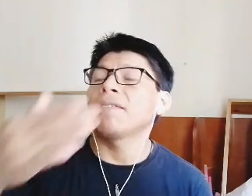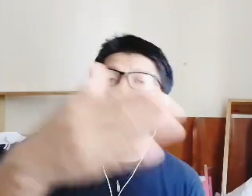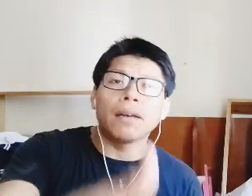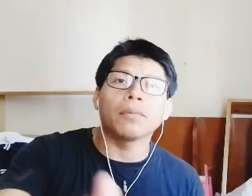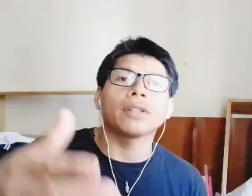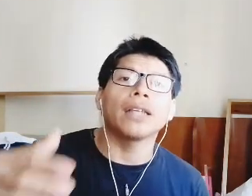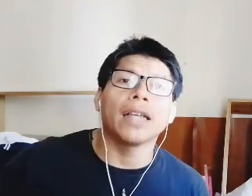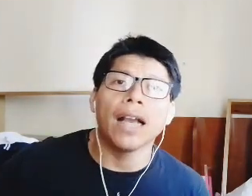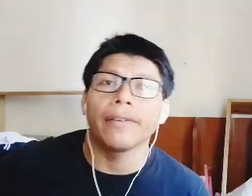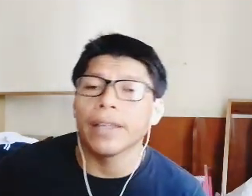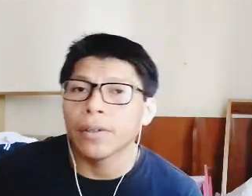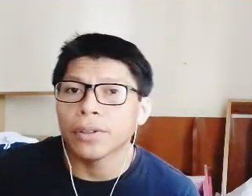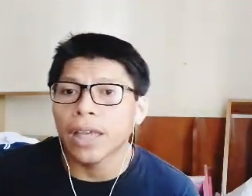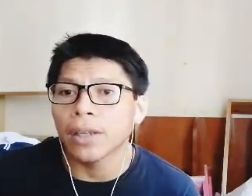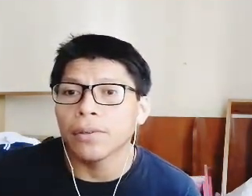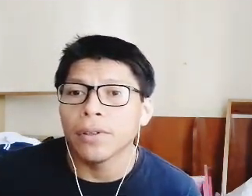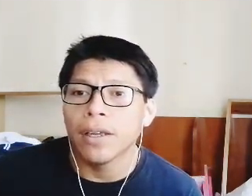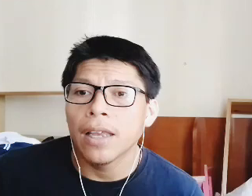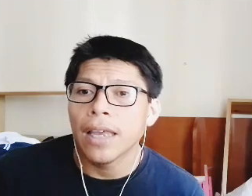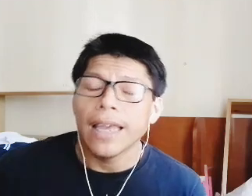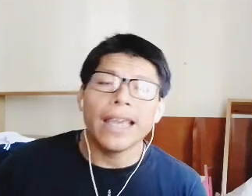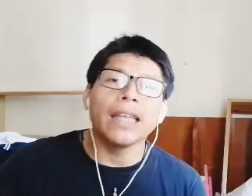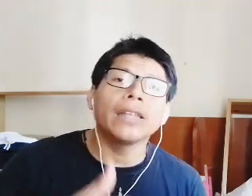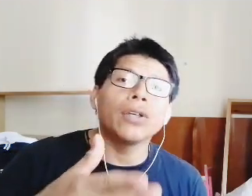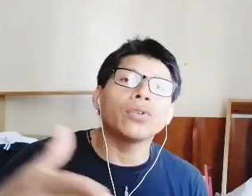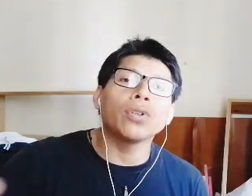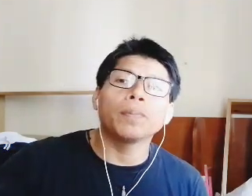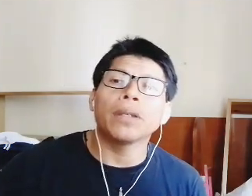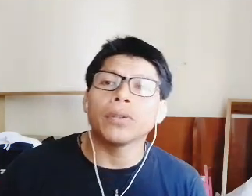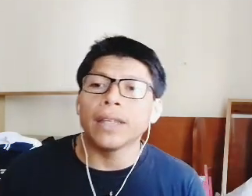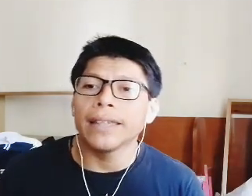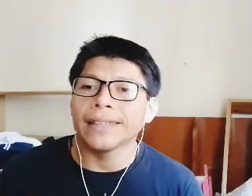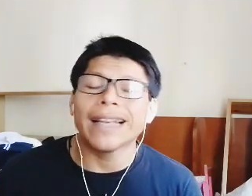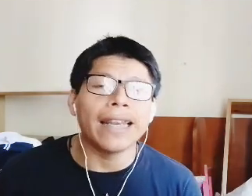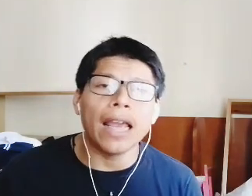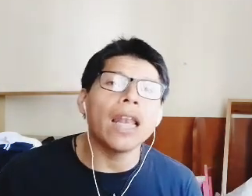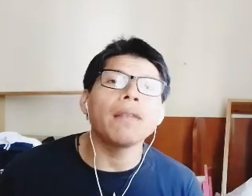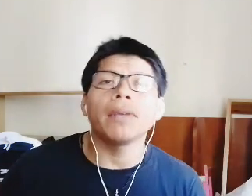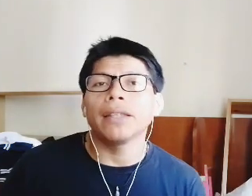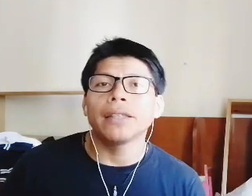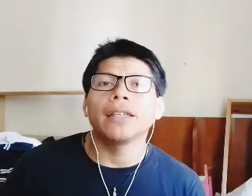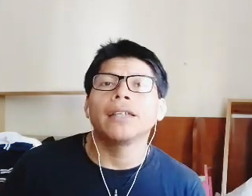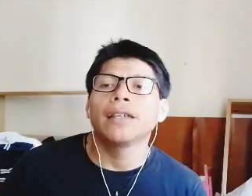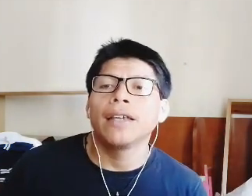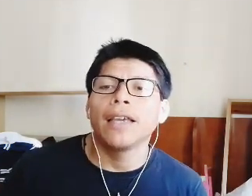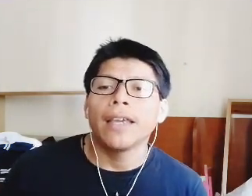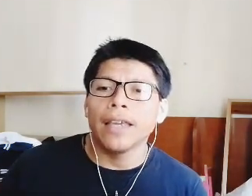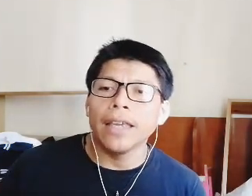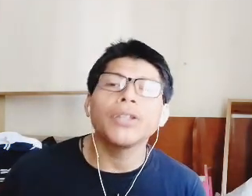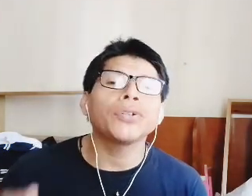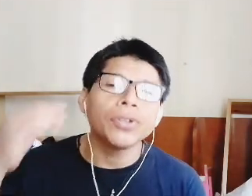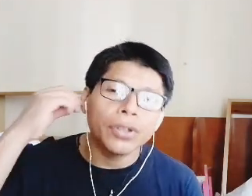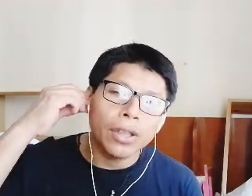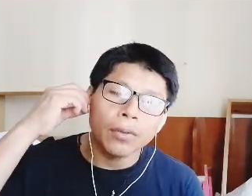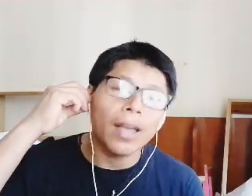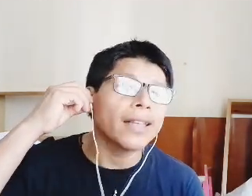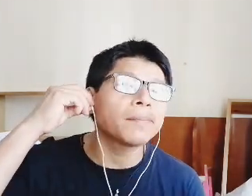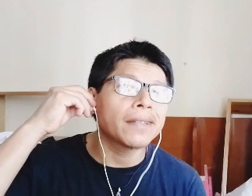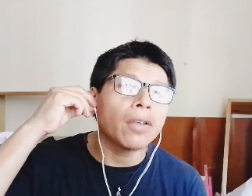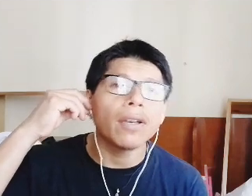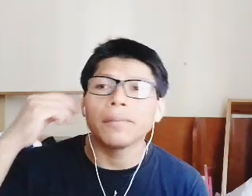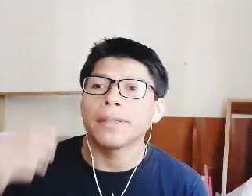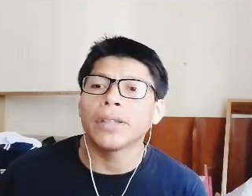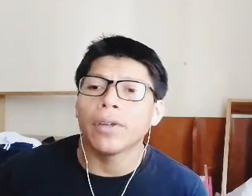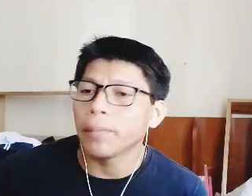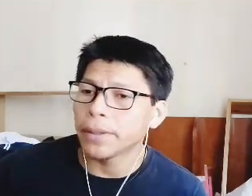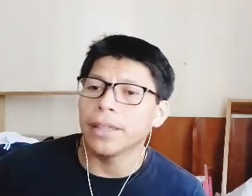hablamos de Javier Lozano entre otros personajes que realmente ellos no han